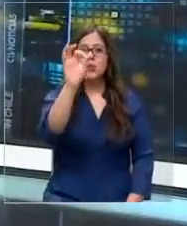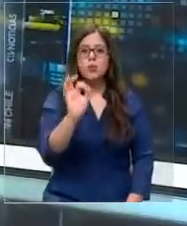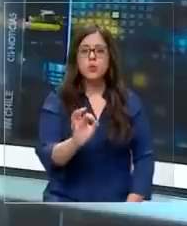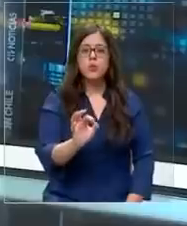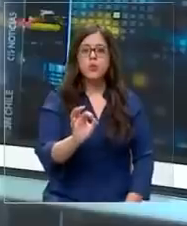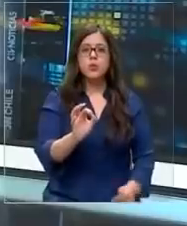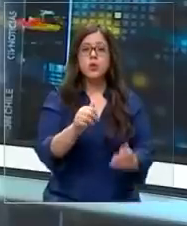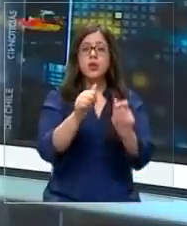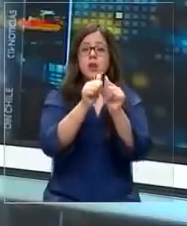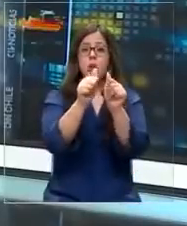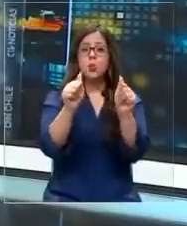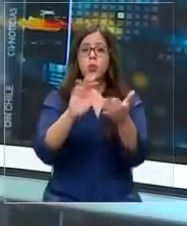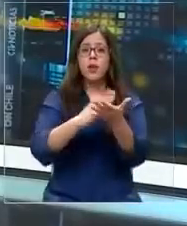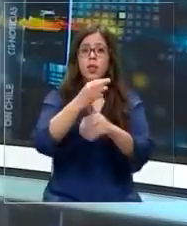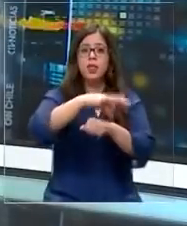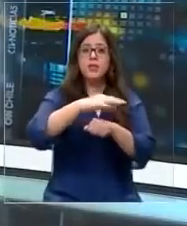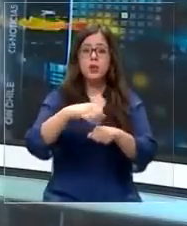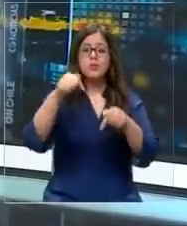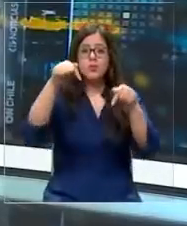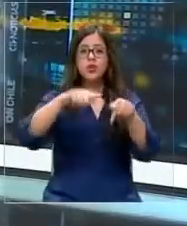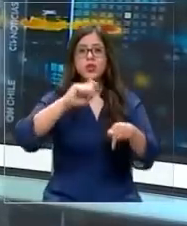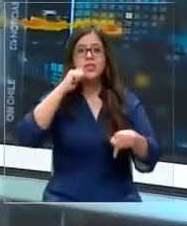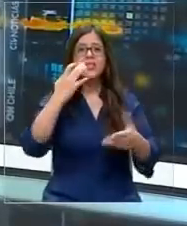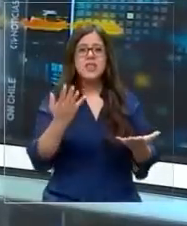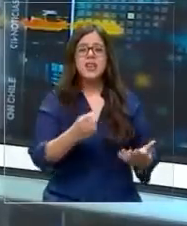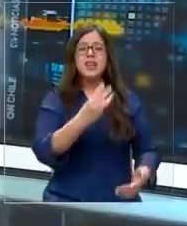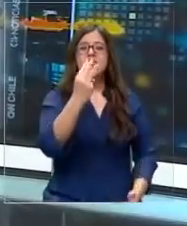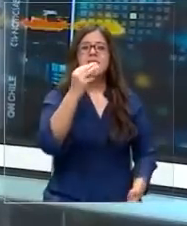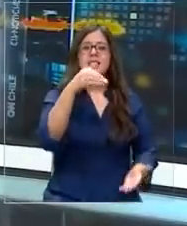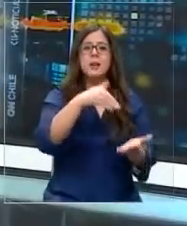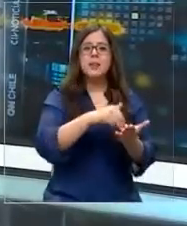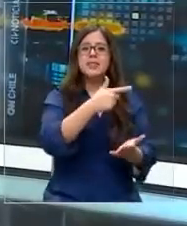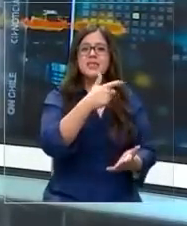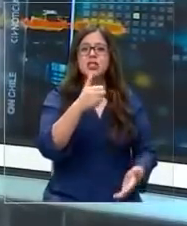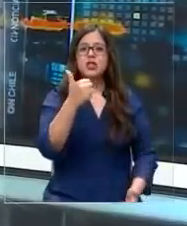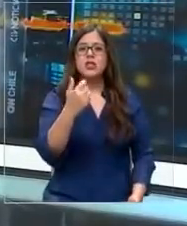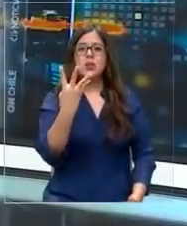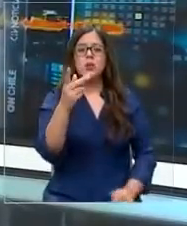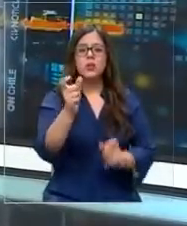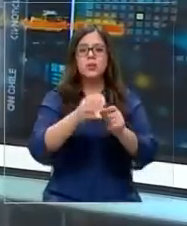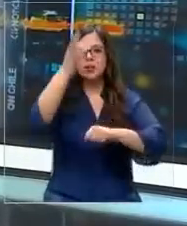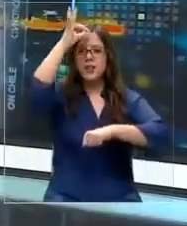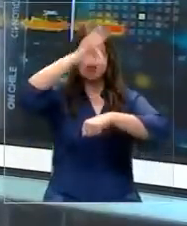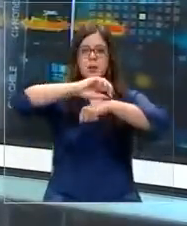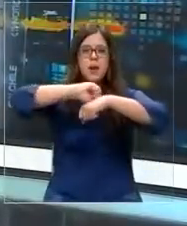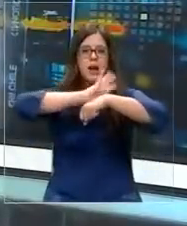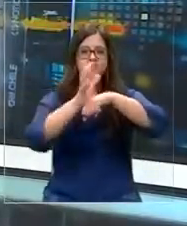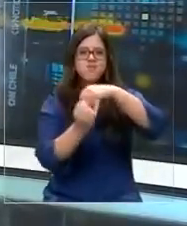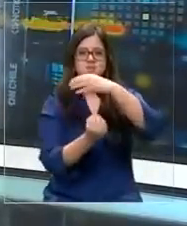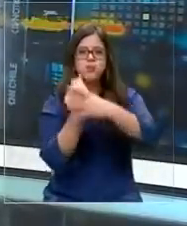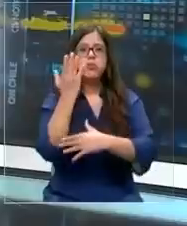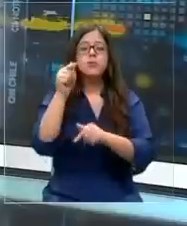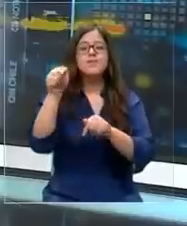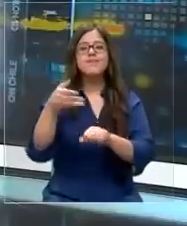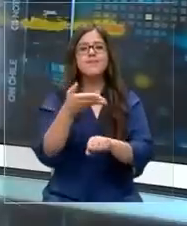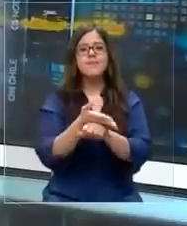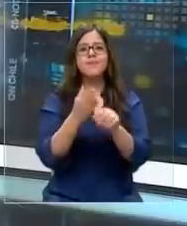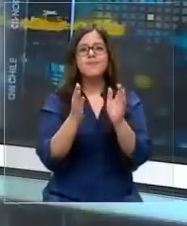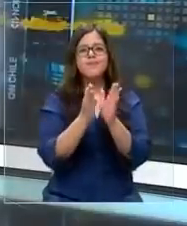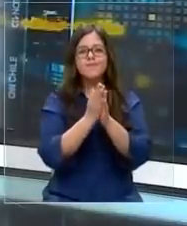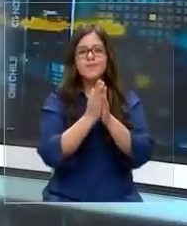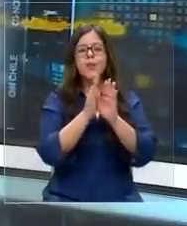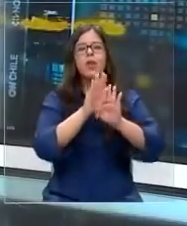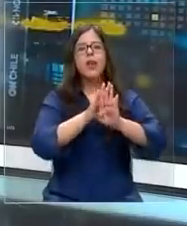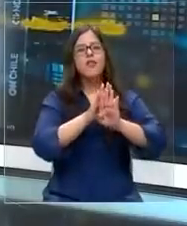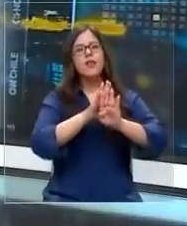autoridad sanitaria confirmó hoy 13.674 nuevos casos en el país. Y el llamado sigue siendo evitar